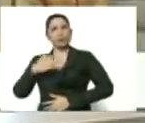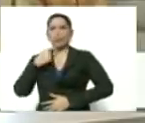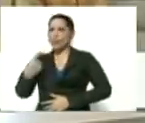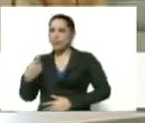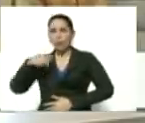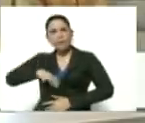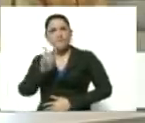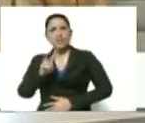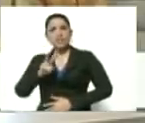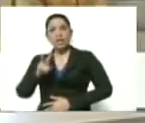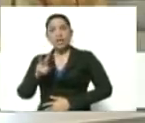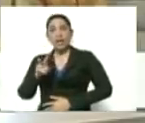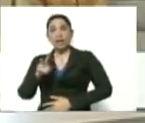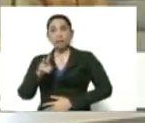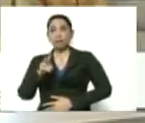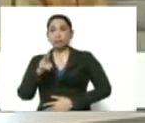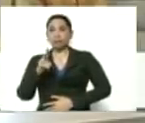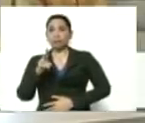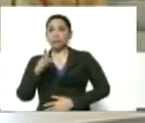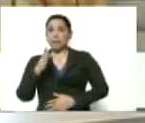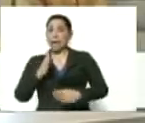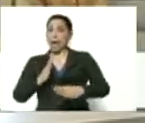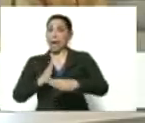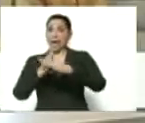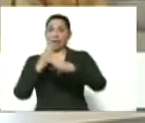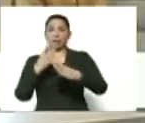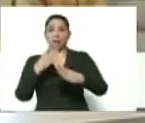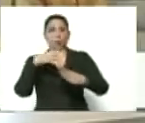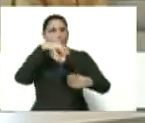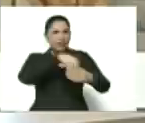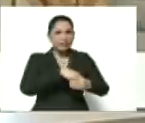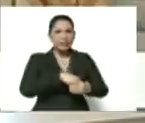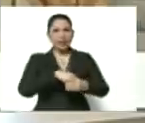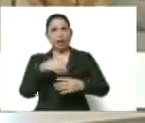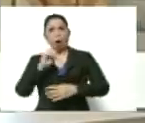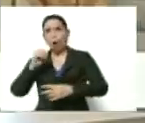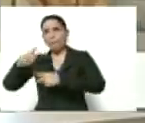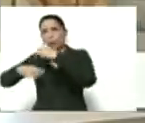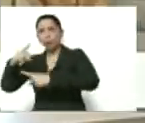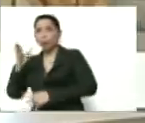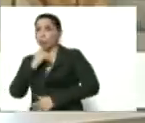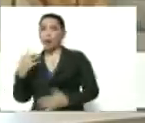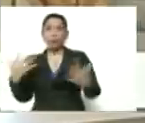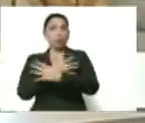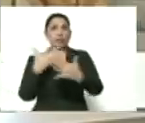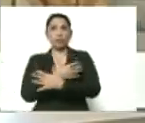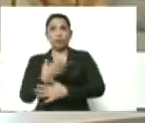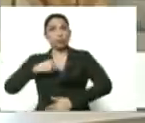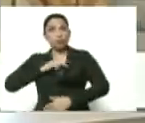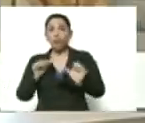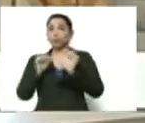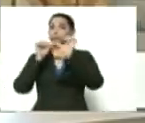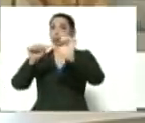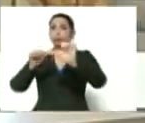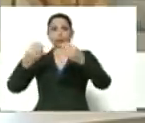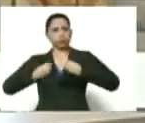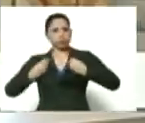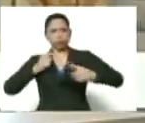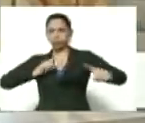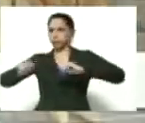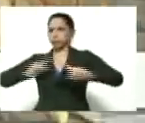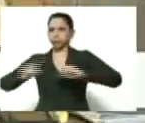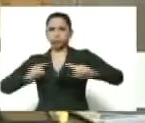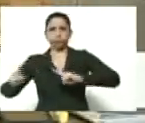entre cuarentena y producción, no hay contradicción. Nosotros mantenemos vivos y activos,